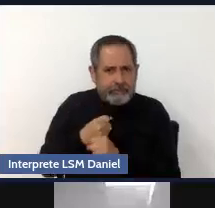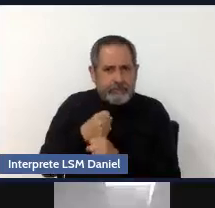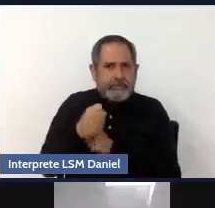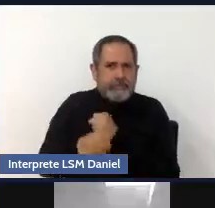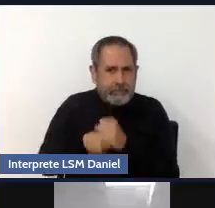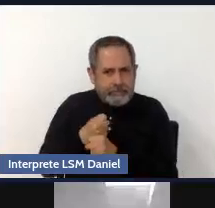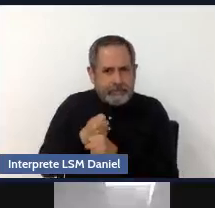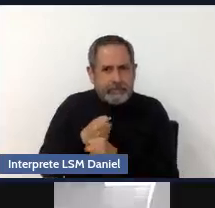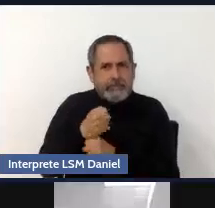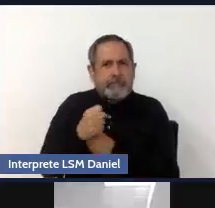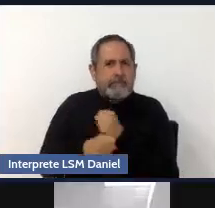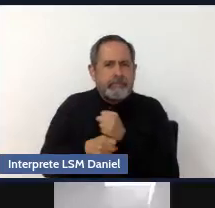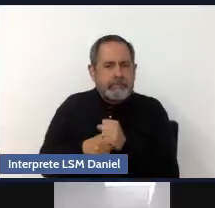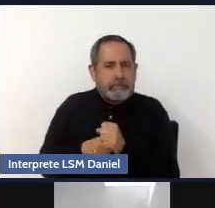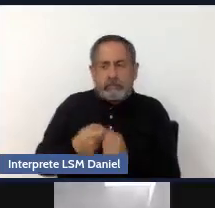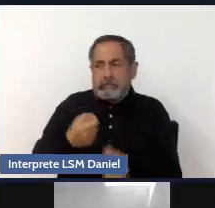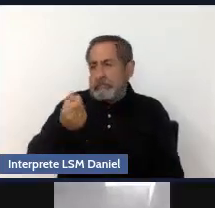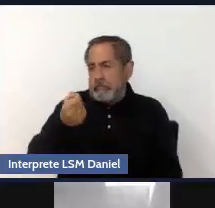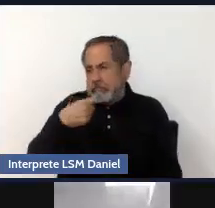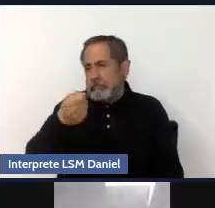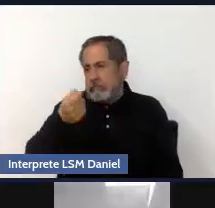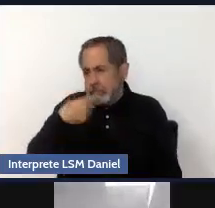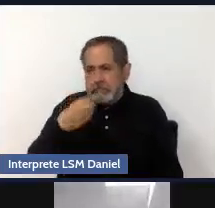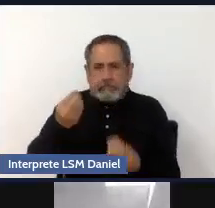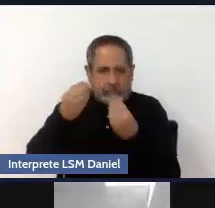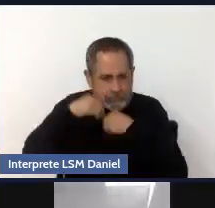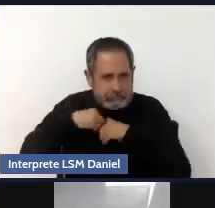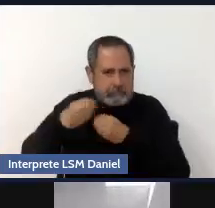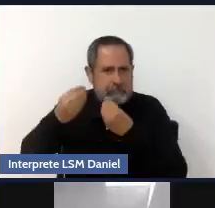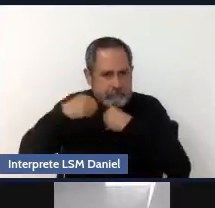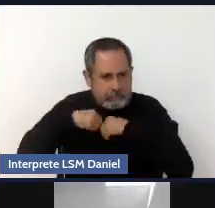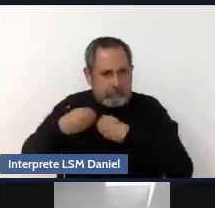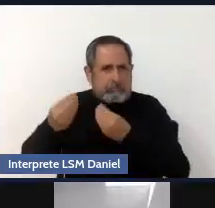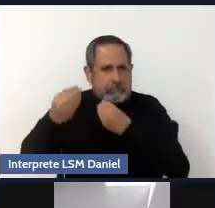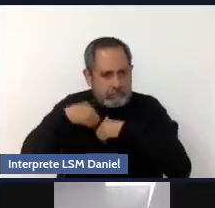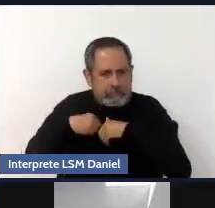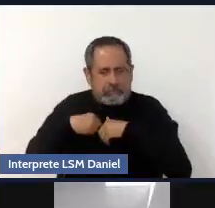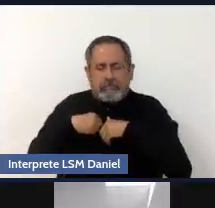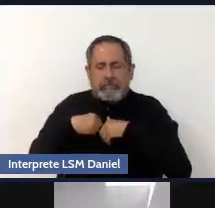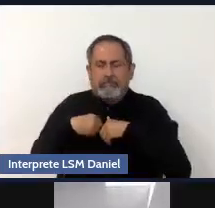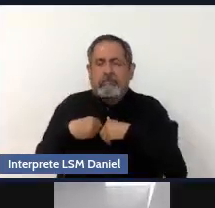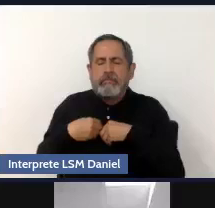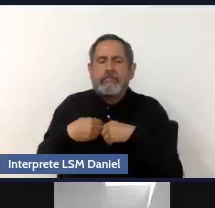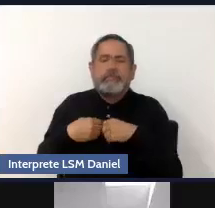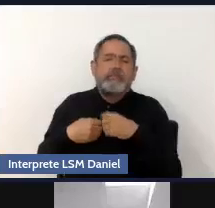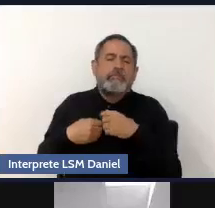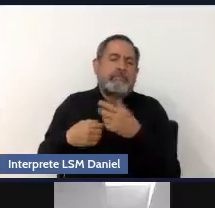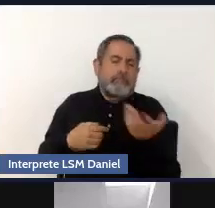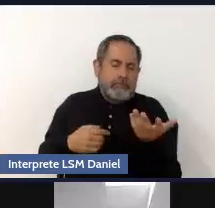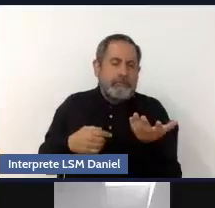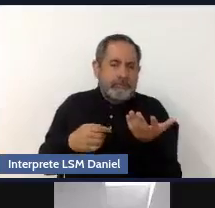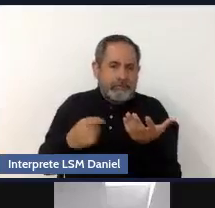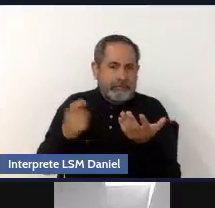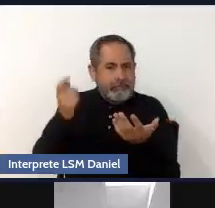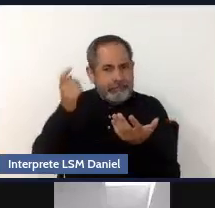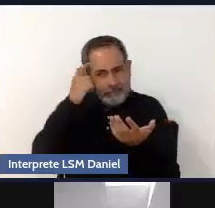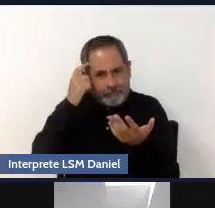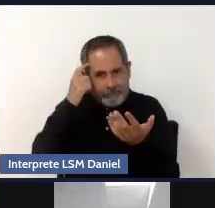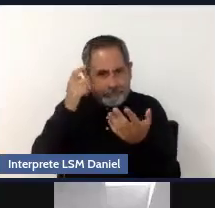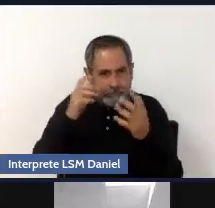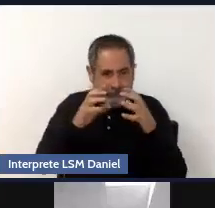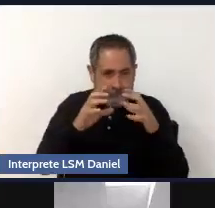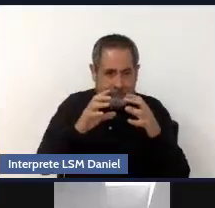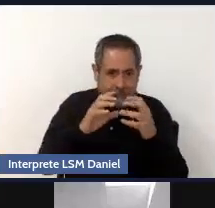estando expuesto, o el sistema nervioso va estando expuesto a las sustancias, pues, se van produciendo cambios a nivel